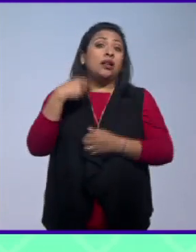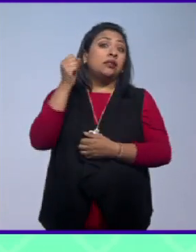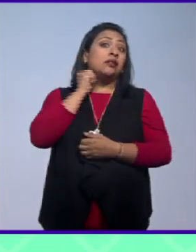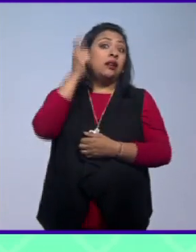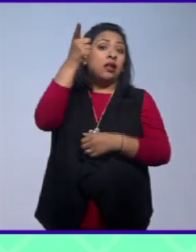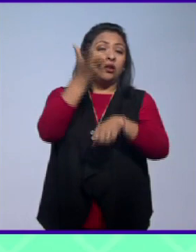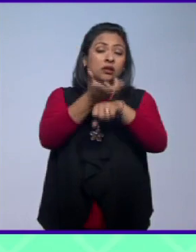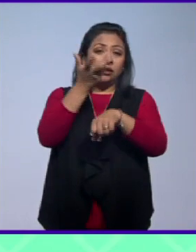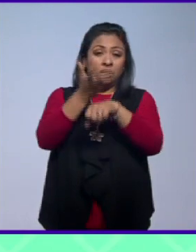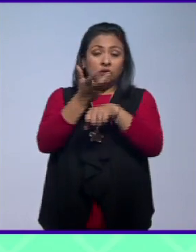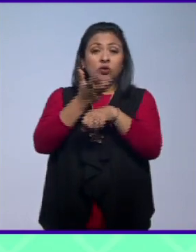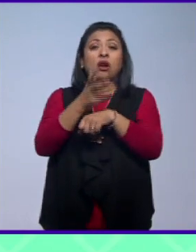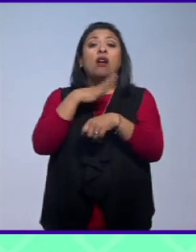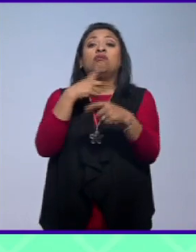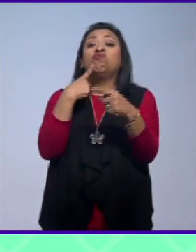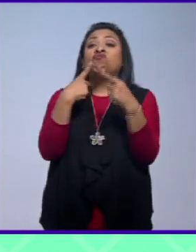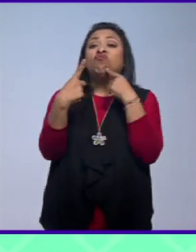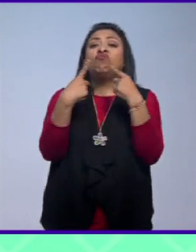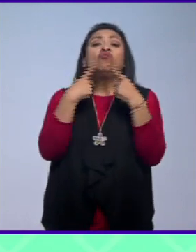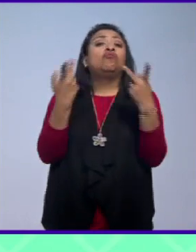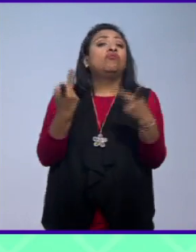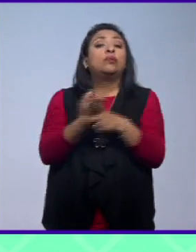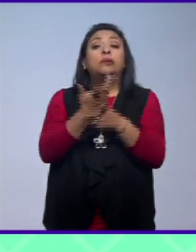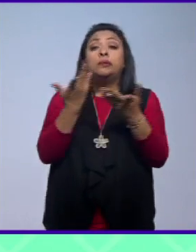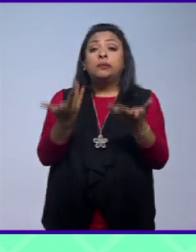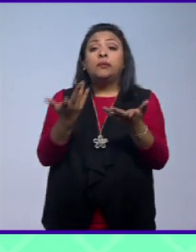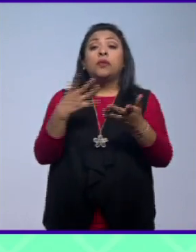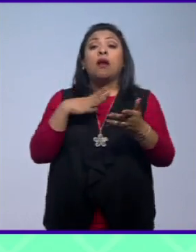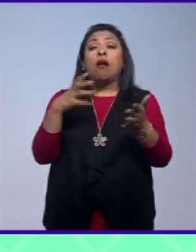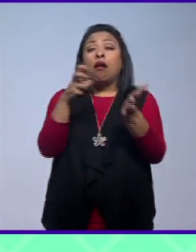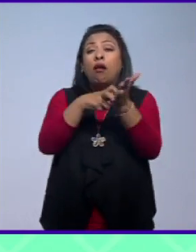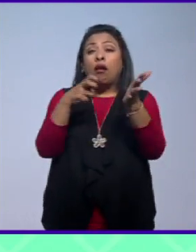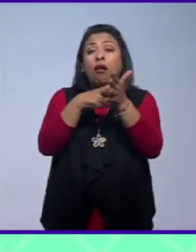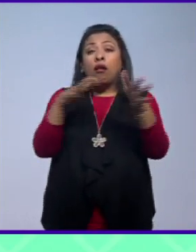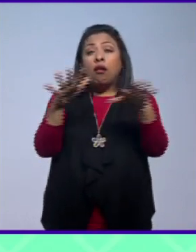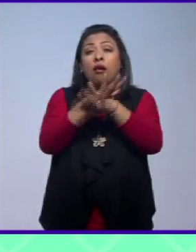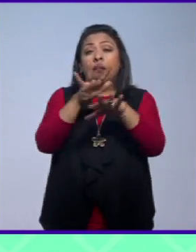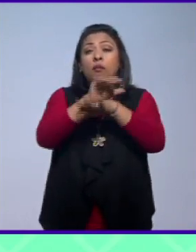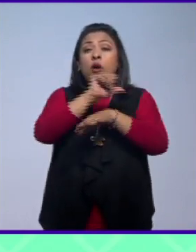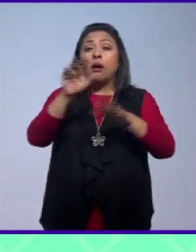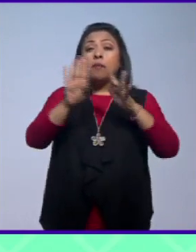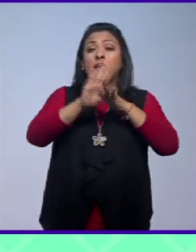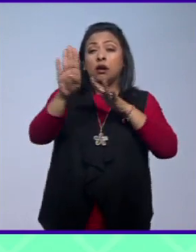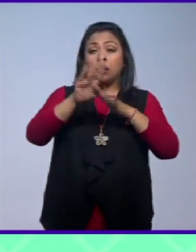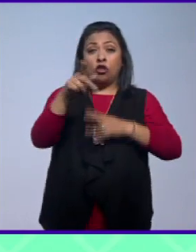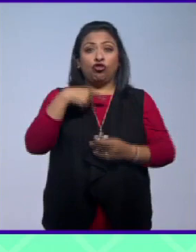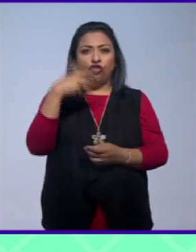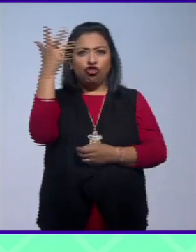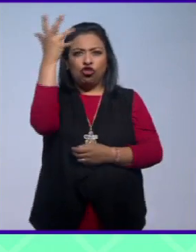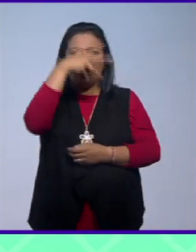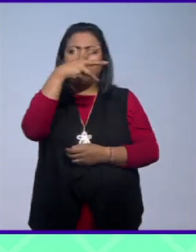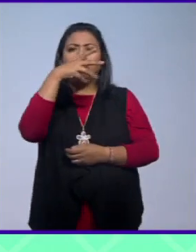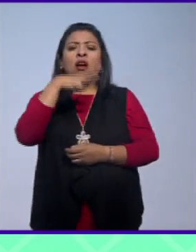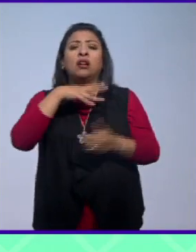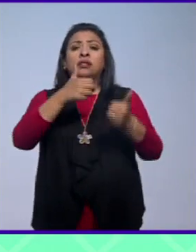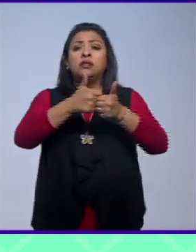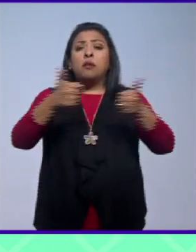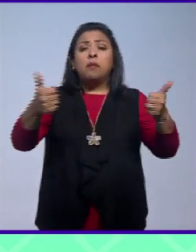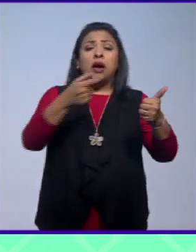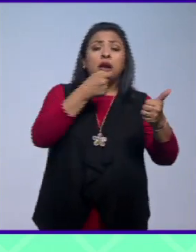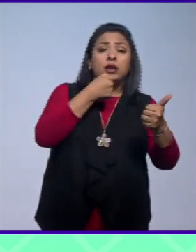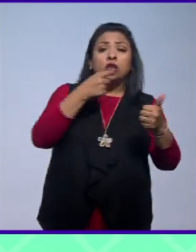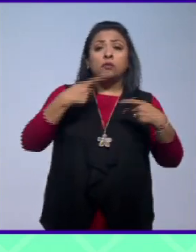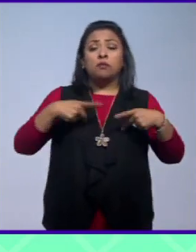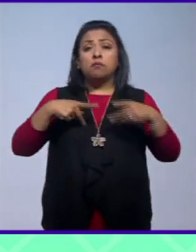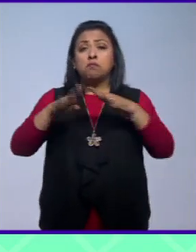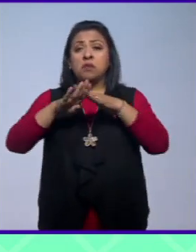Estados Unidos se está discutiendo qué va a suceder con la reforma migratoria, mientras tanto Donald Trump ha separado a los niños de los